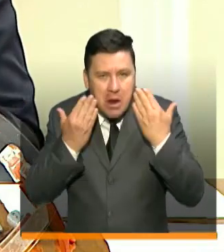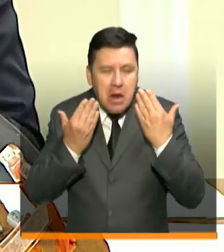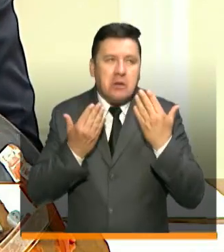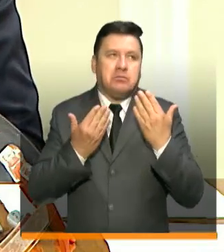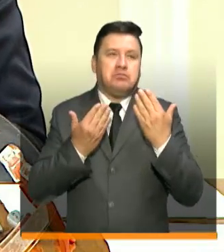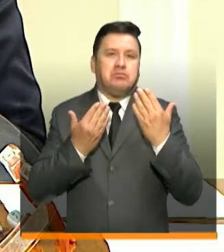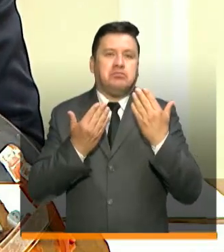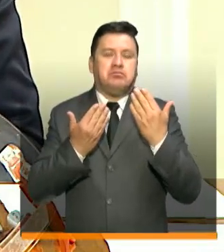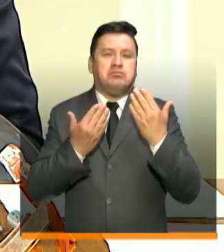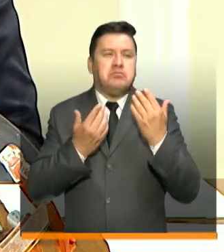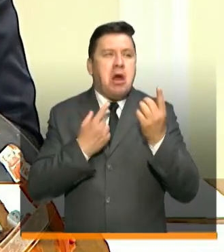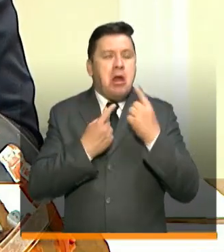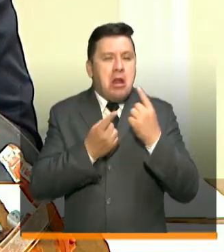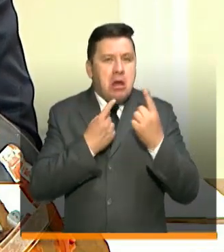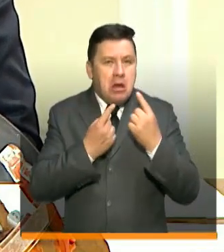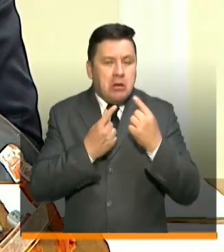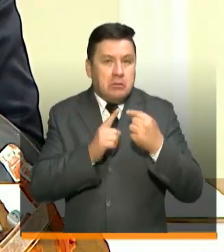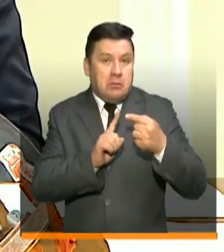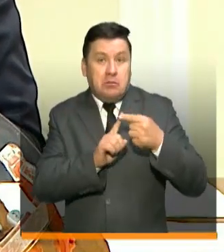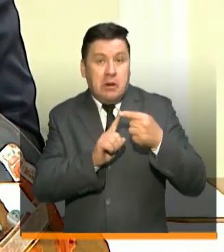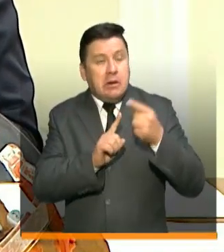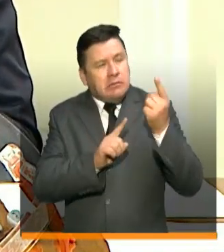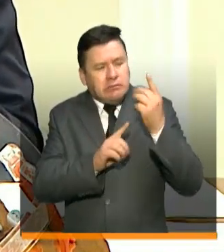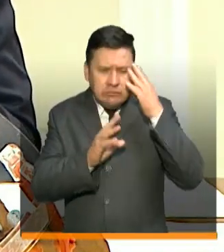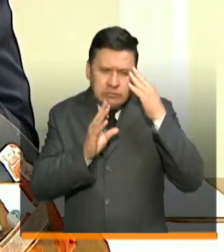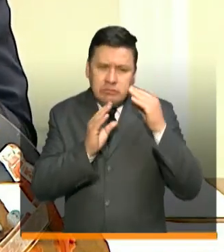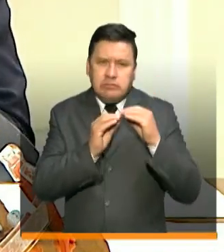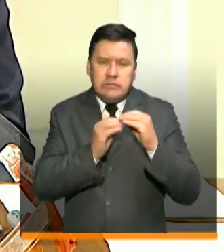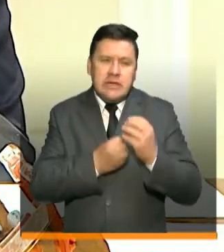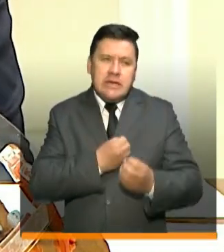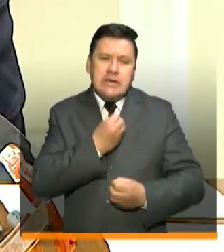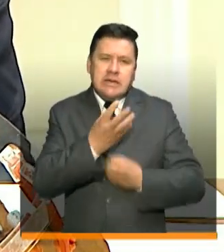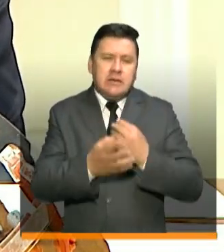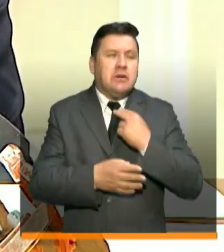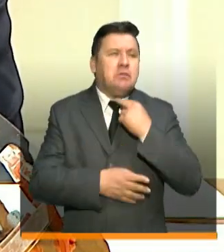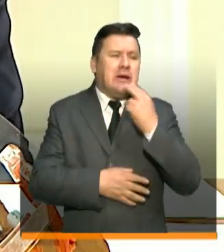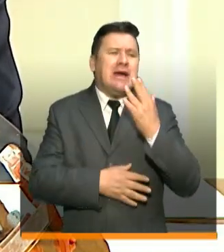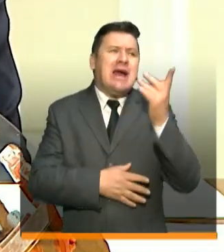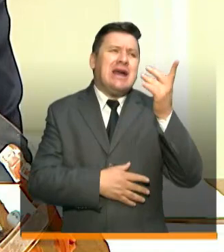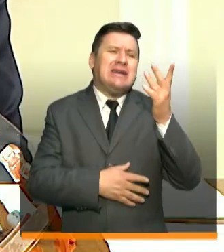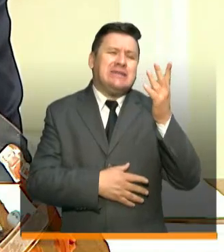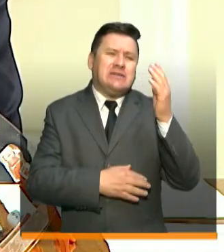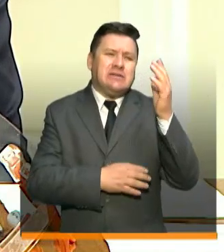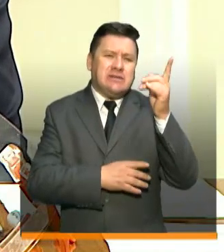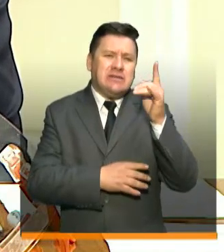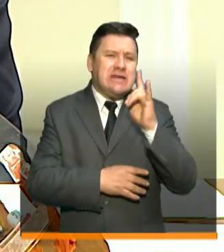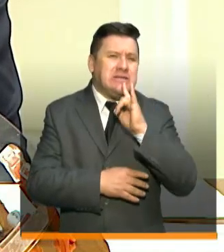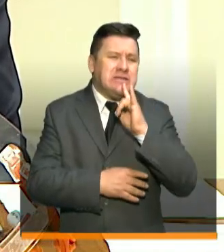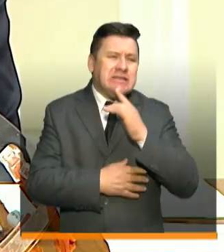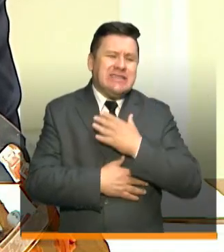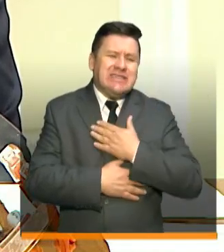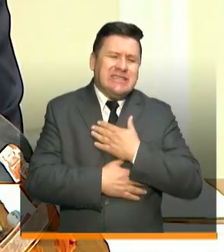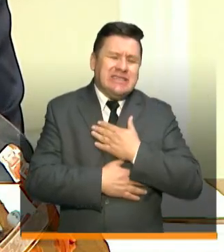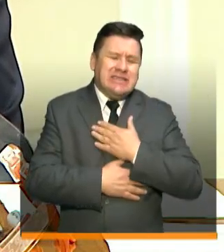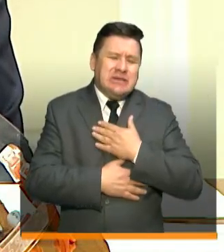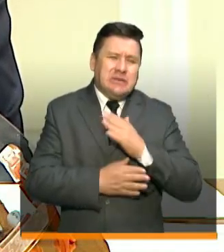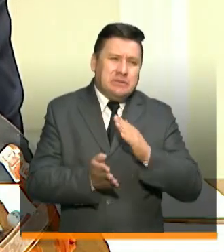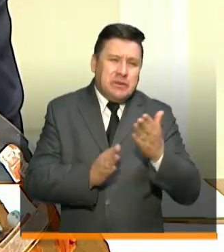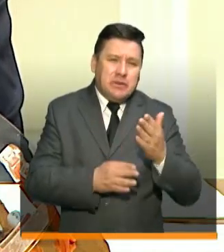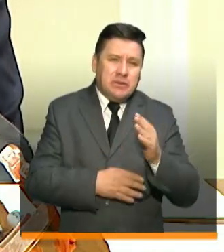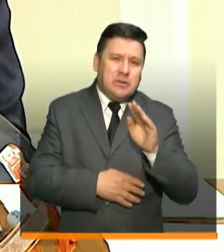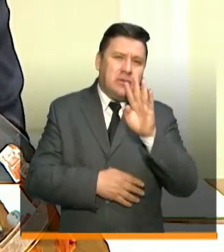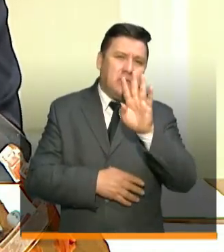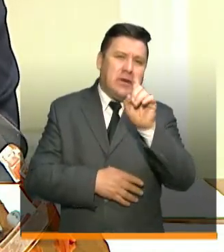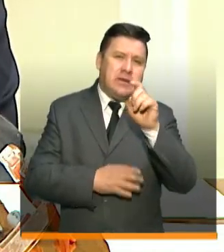una conversación donde en primer lugar también expresamos nuestra voz de solidaridad. En los Estados Unidos más de